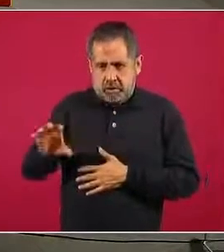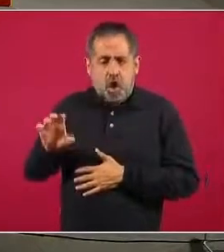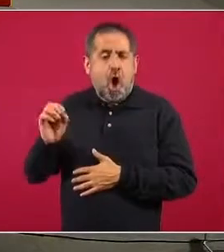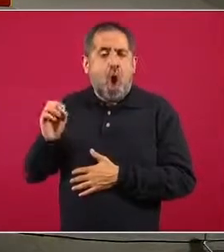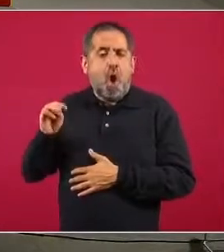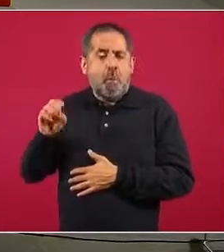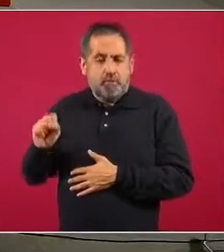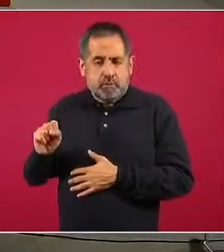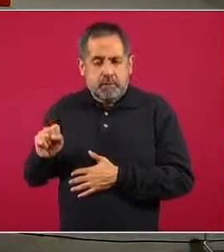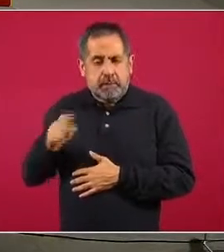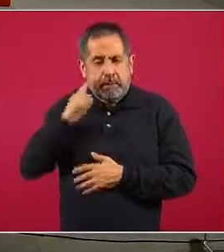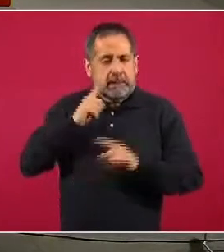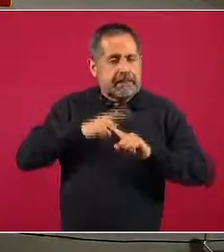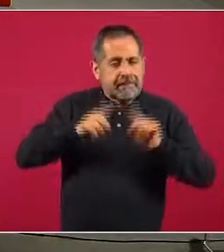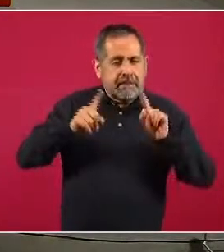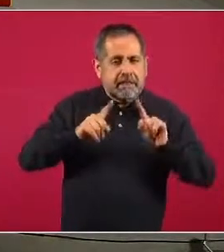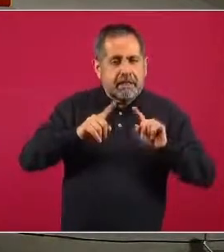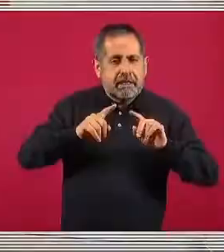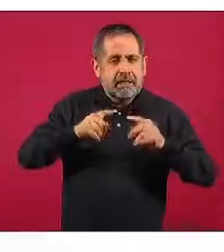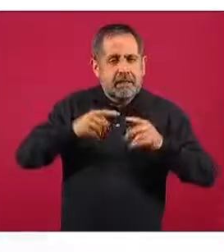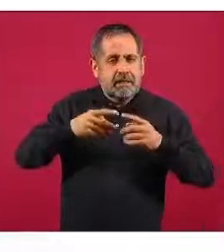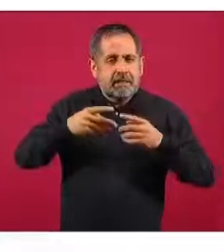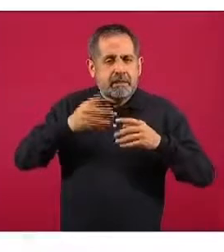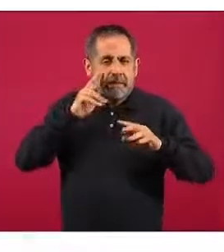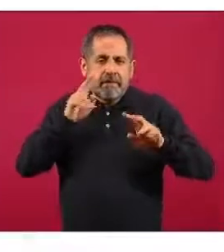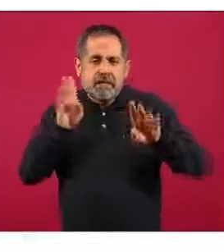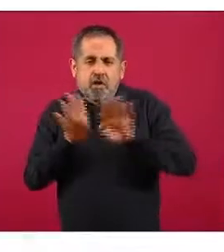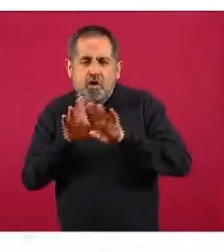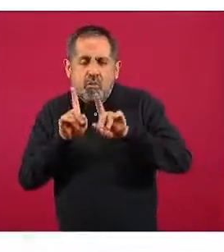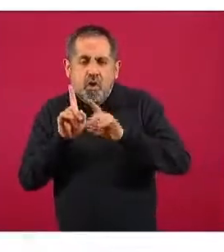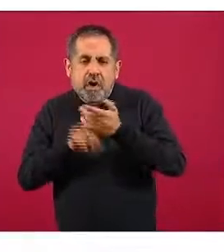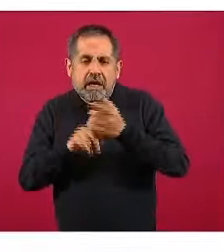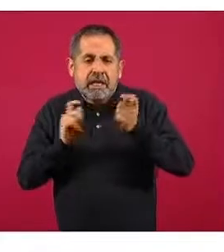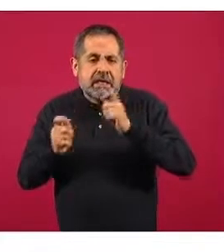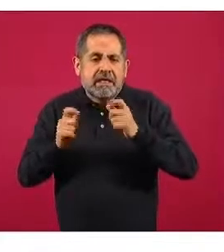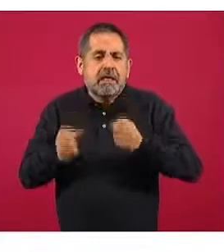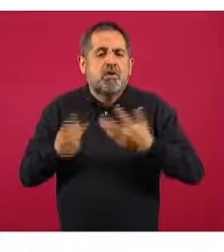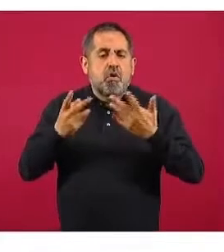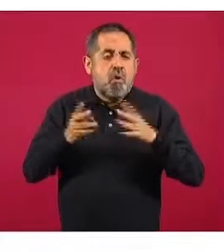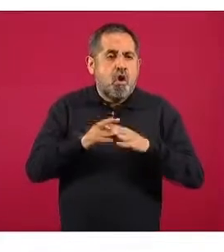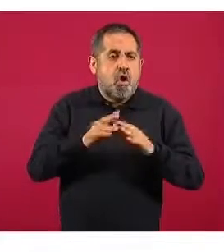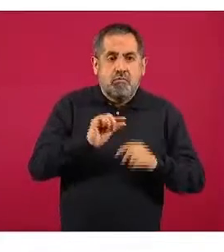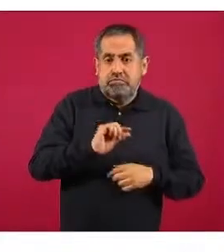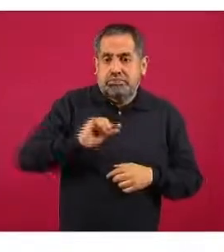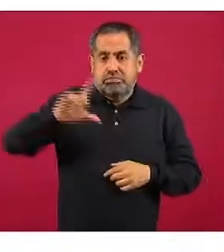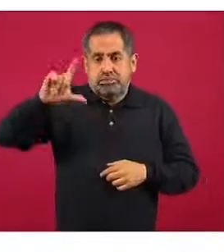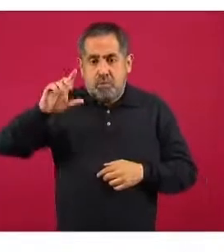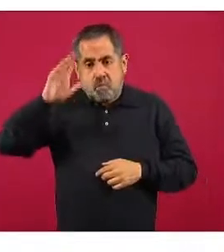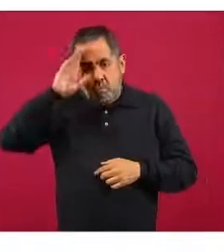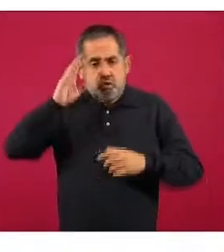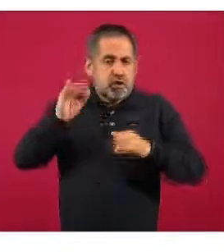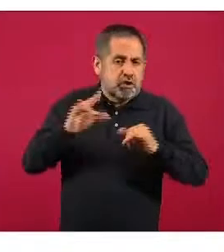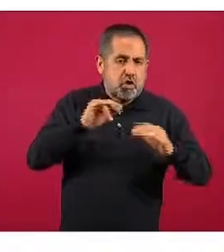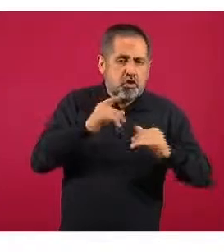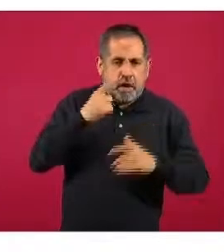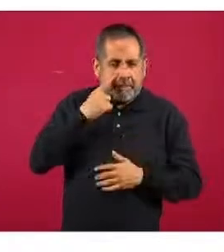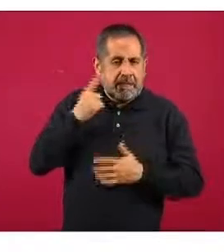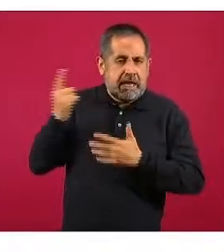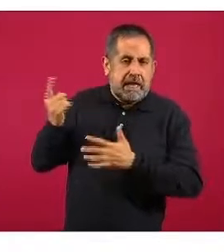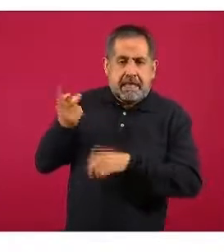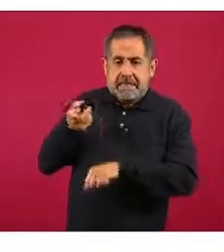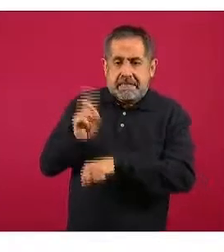ahora en gráficos que nos permiten ver el comportamiento precisamente de sus curvas epidémicas. Y estos son los casos